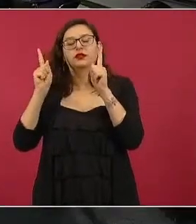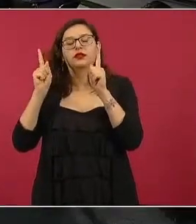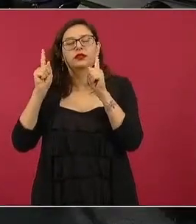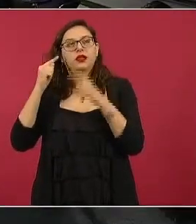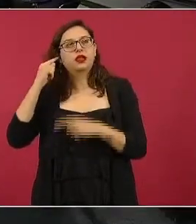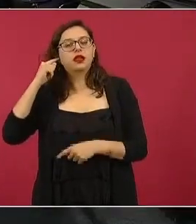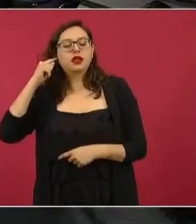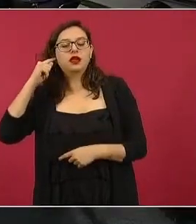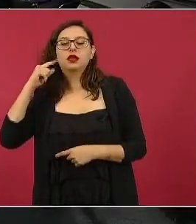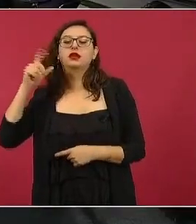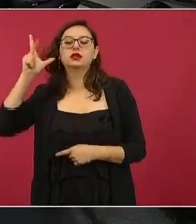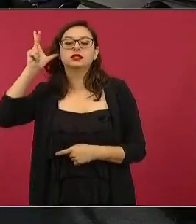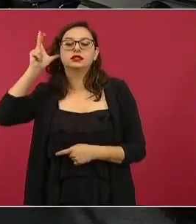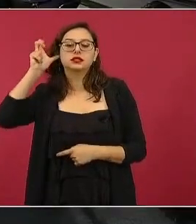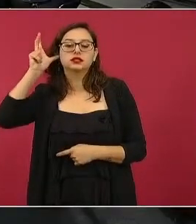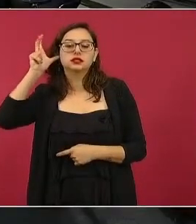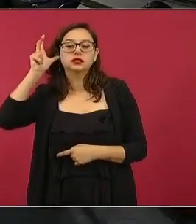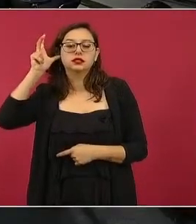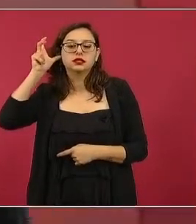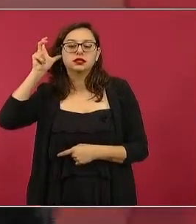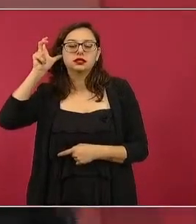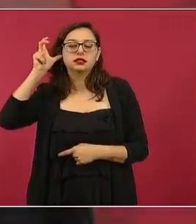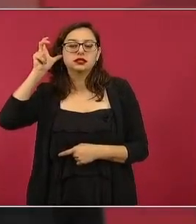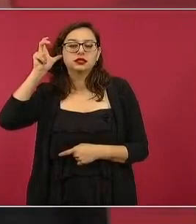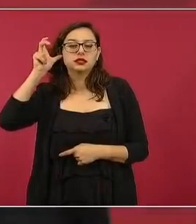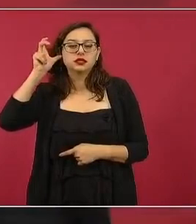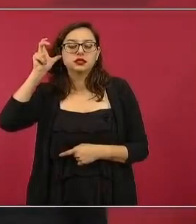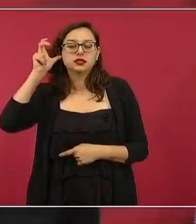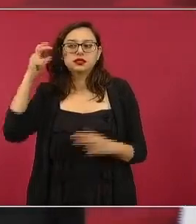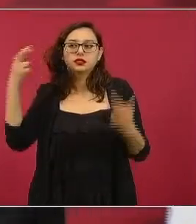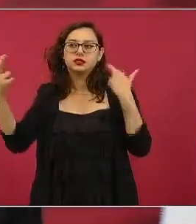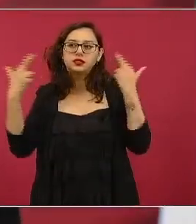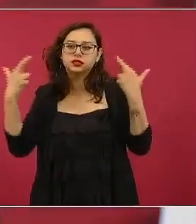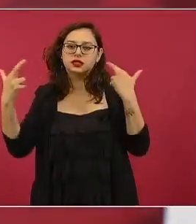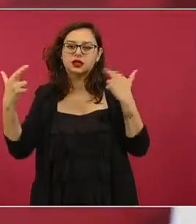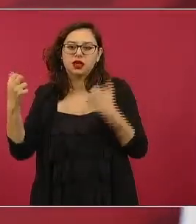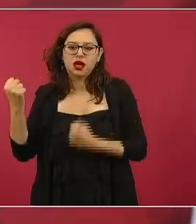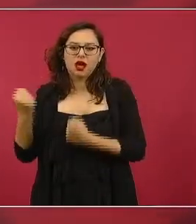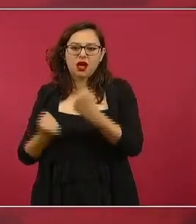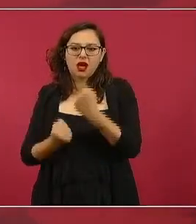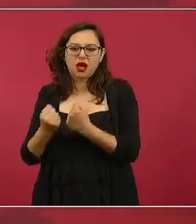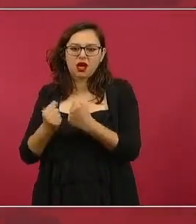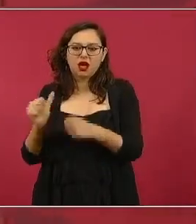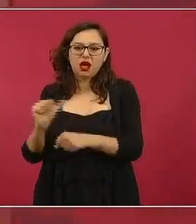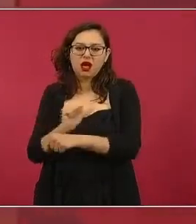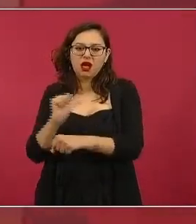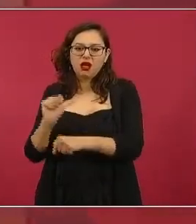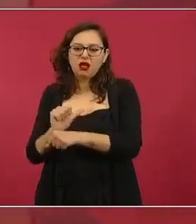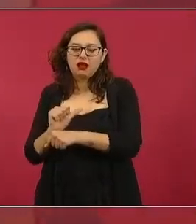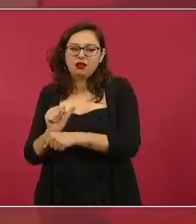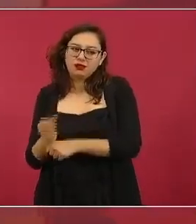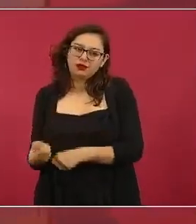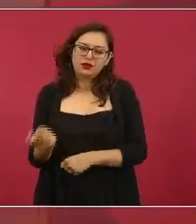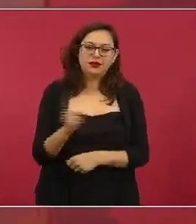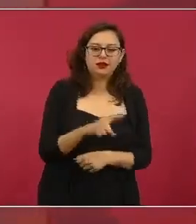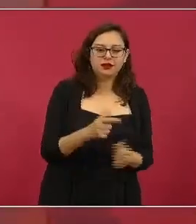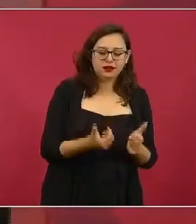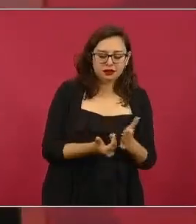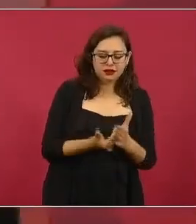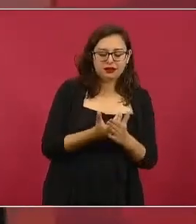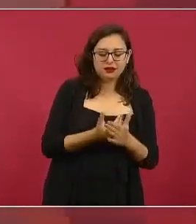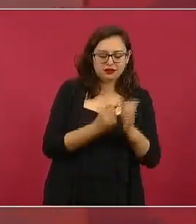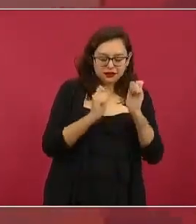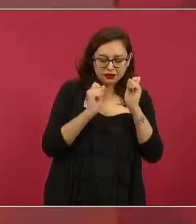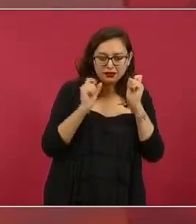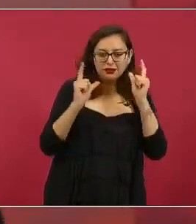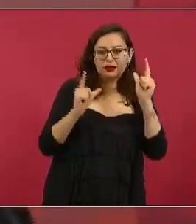este los ruidos de los vehículos a levantarse por la mañana y escuchar